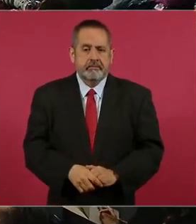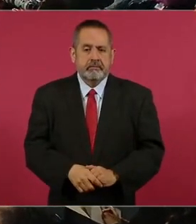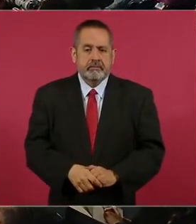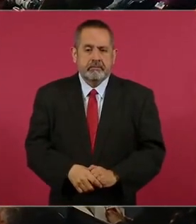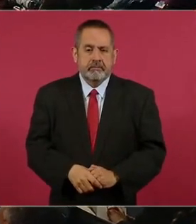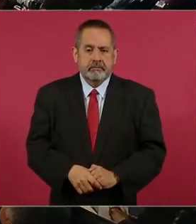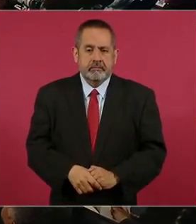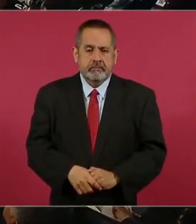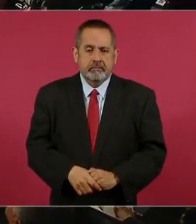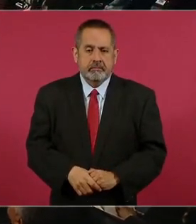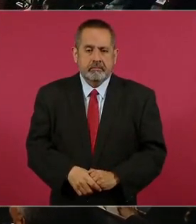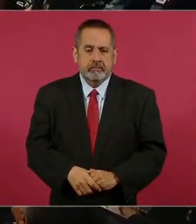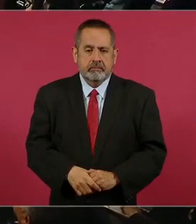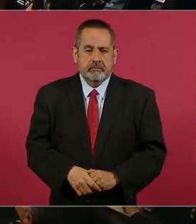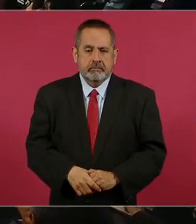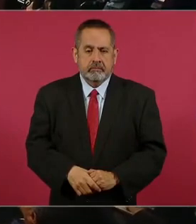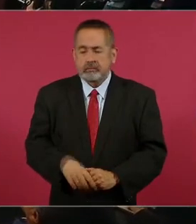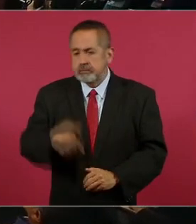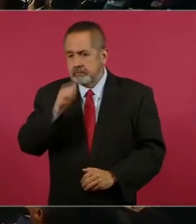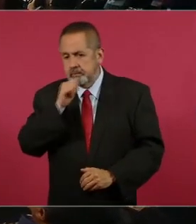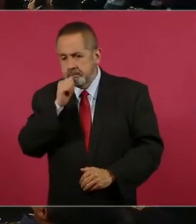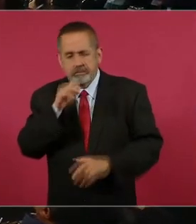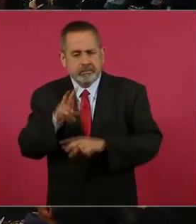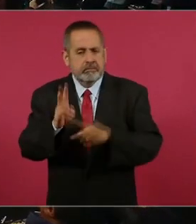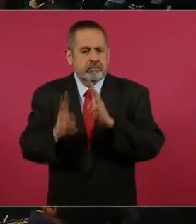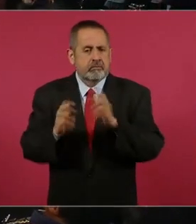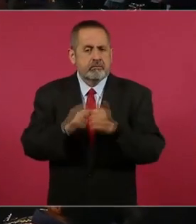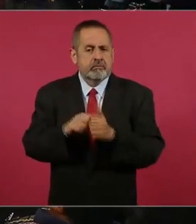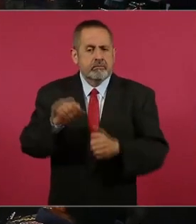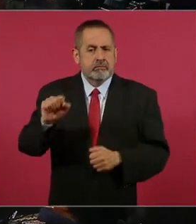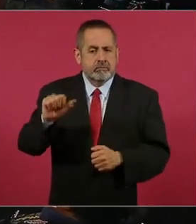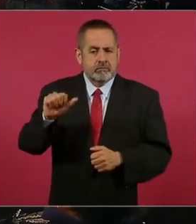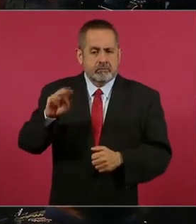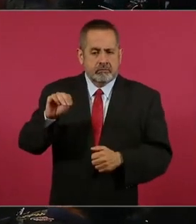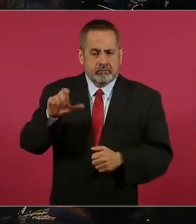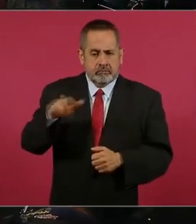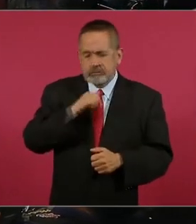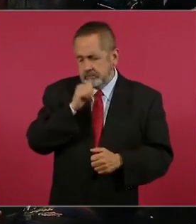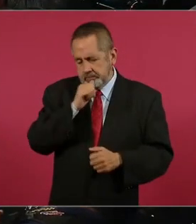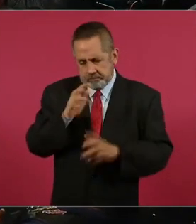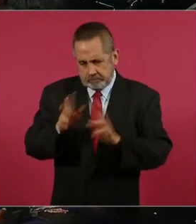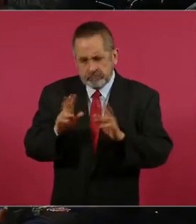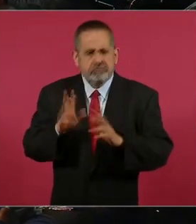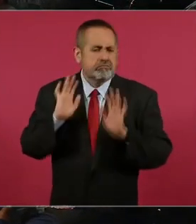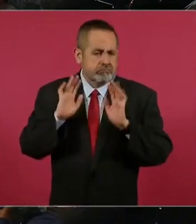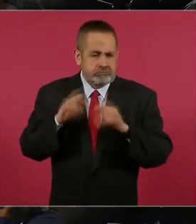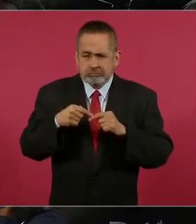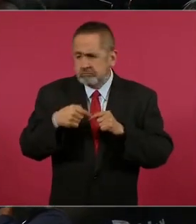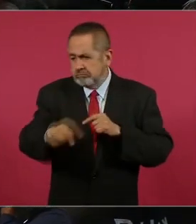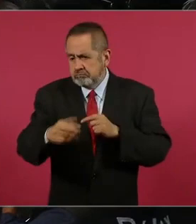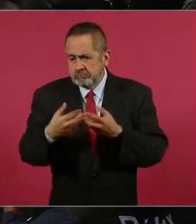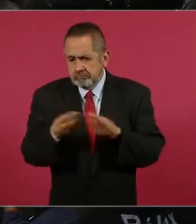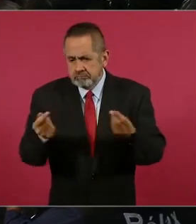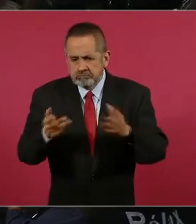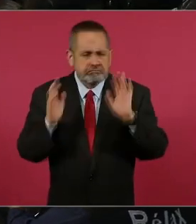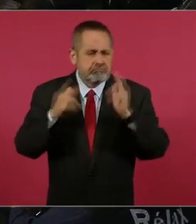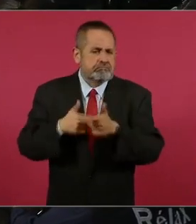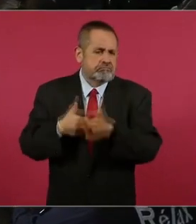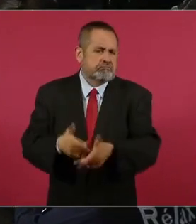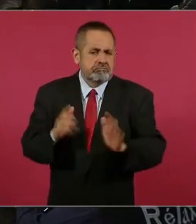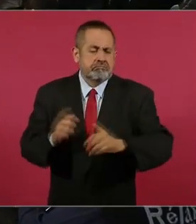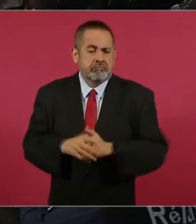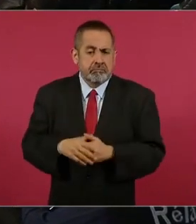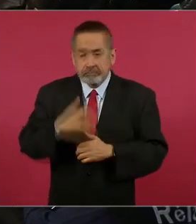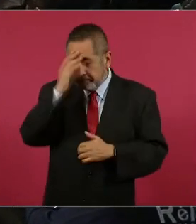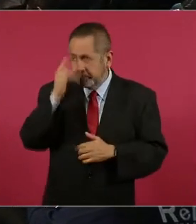Todavía no se habla con él, pero sí ya se resuelve. ¿Y no sabe si se llevó a